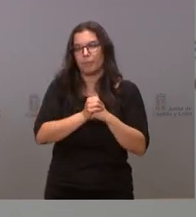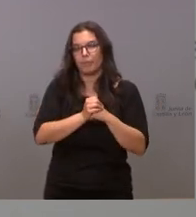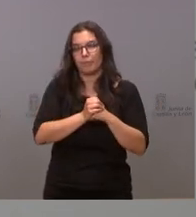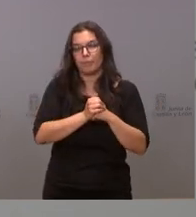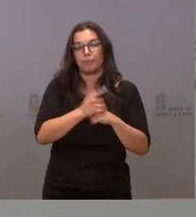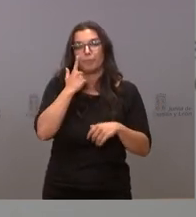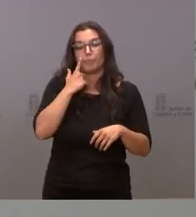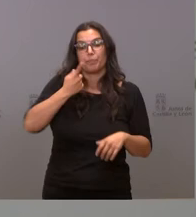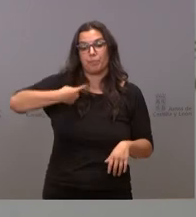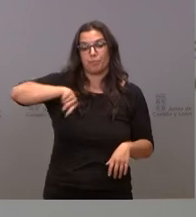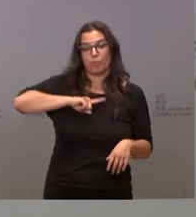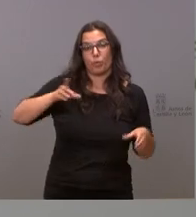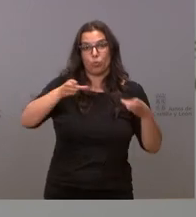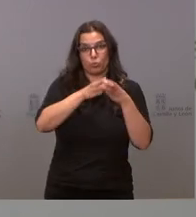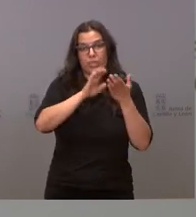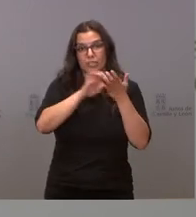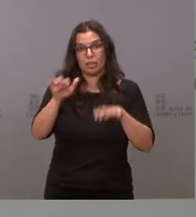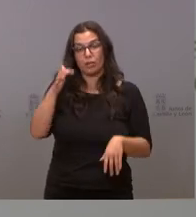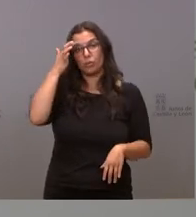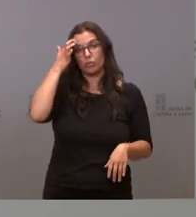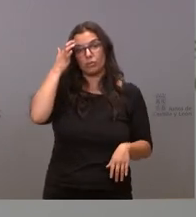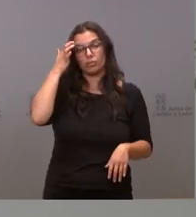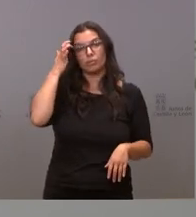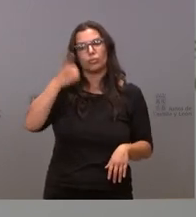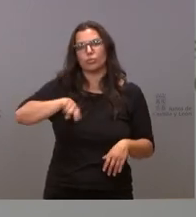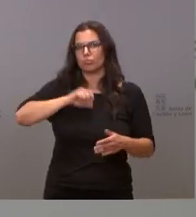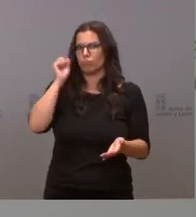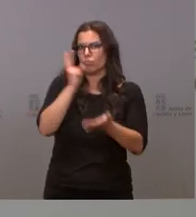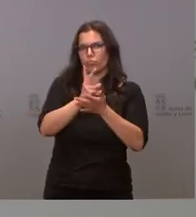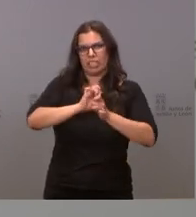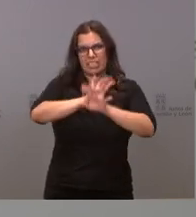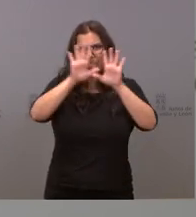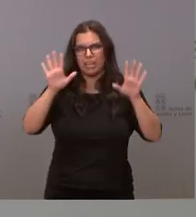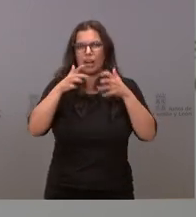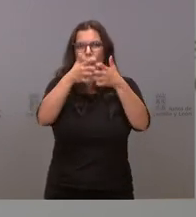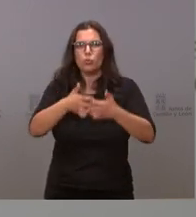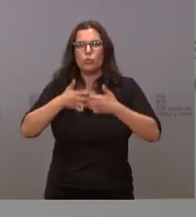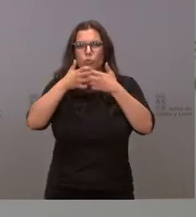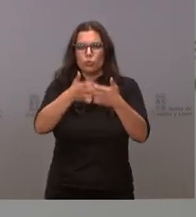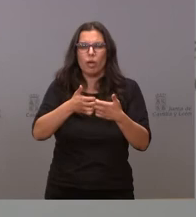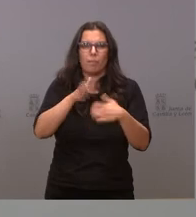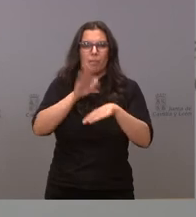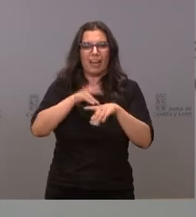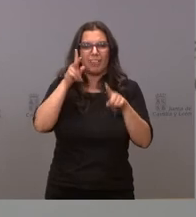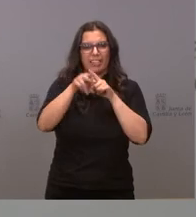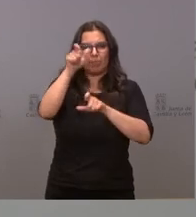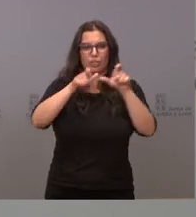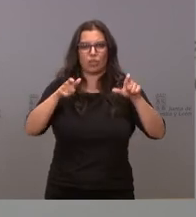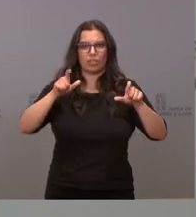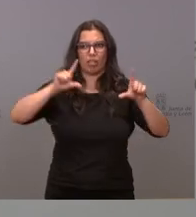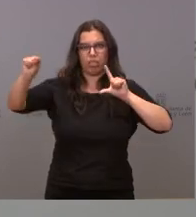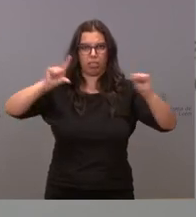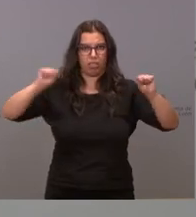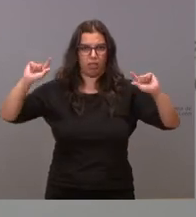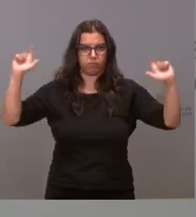la Junta de Castilla y León tiene una puesta clara en la lucha contra la despoblación. mi gobierno